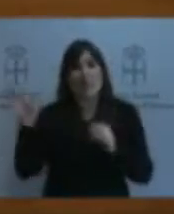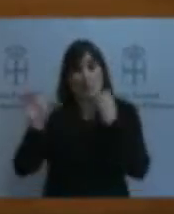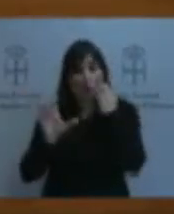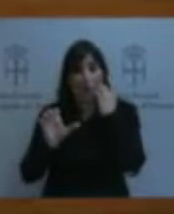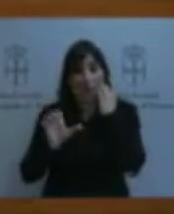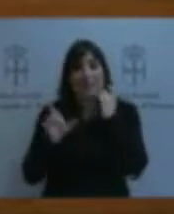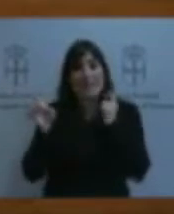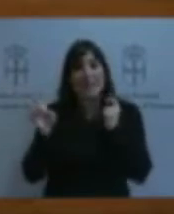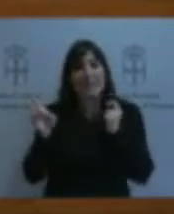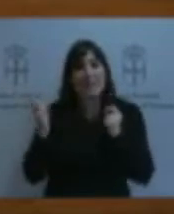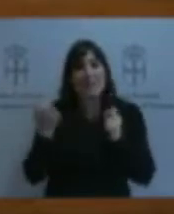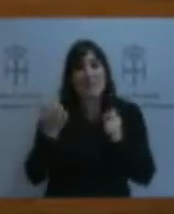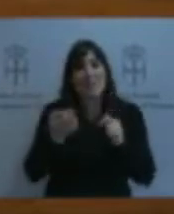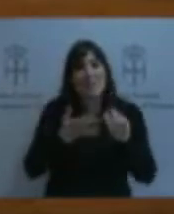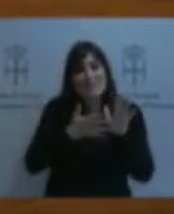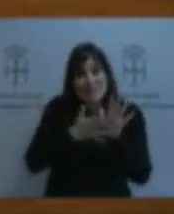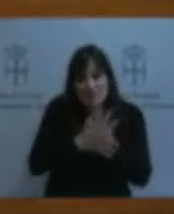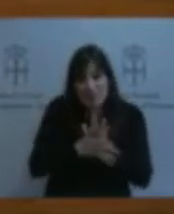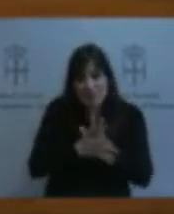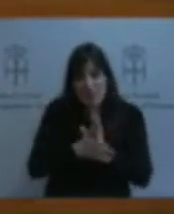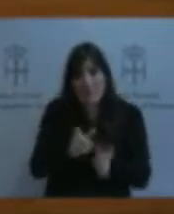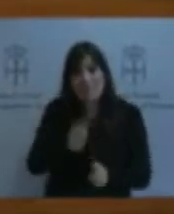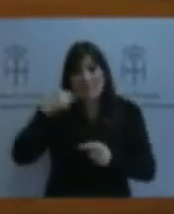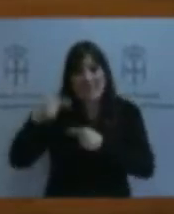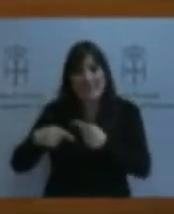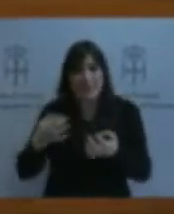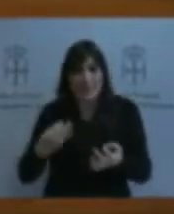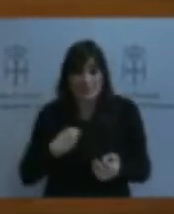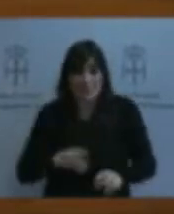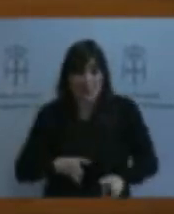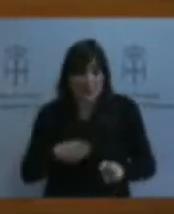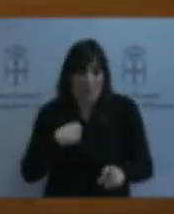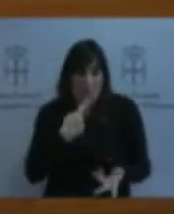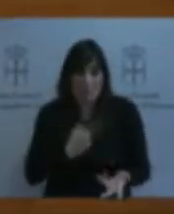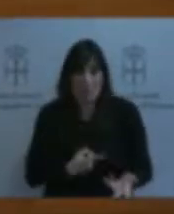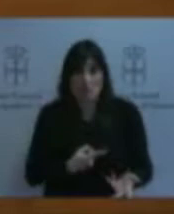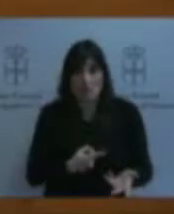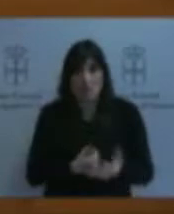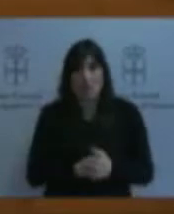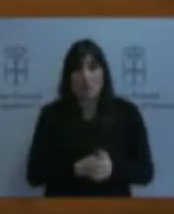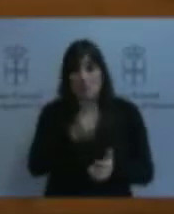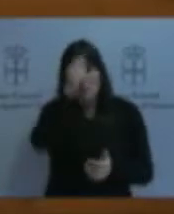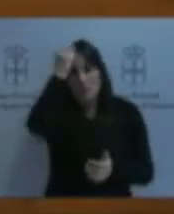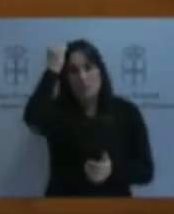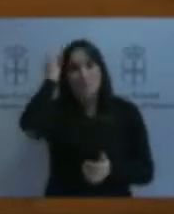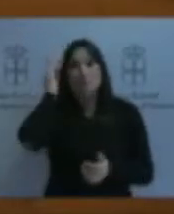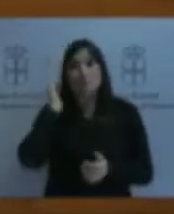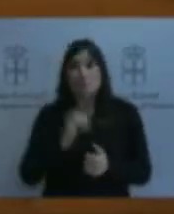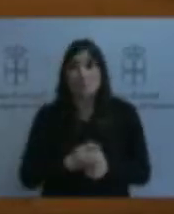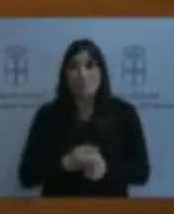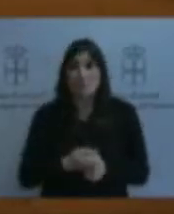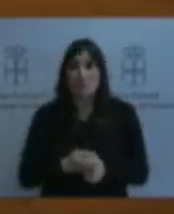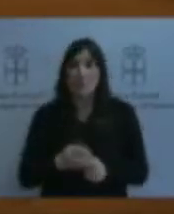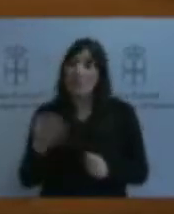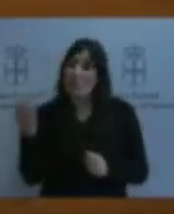esta pesca artesanal, como ya hemos dicho anteriormente, consensuada por el sector, y que tenga en cuenta las